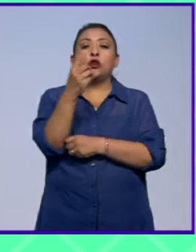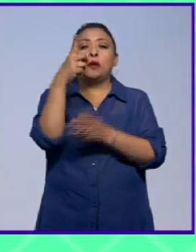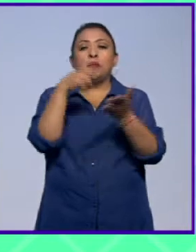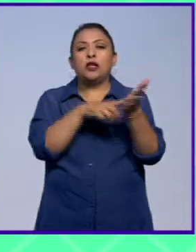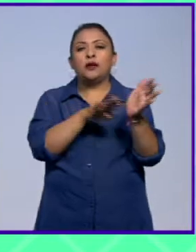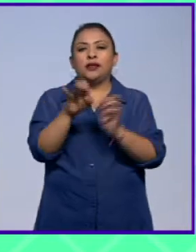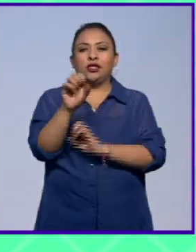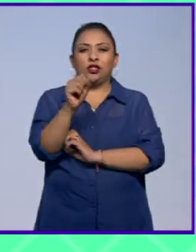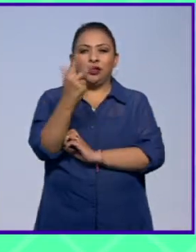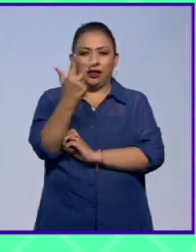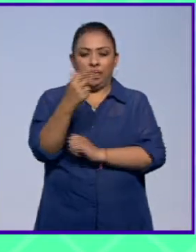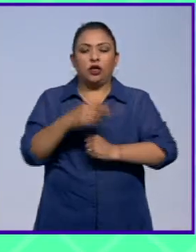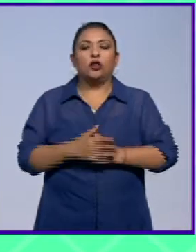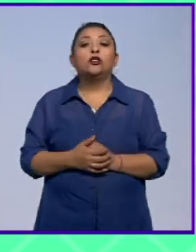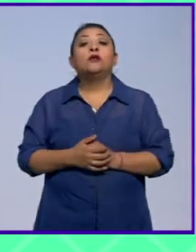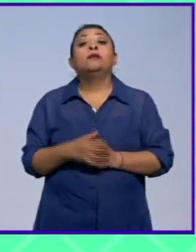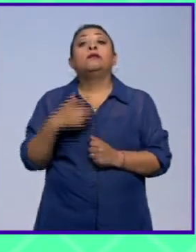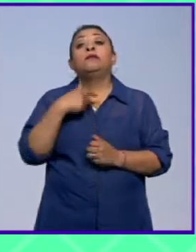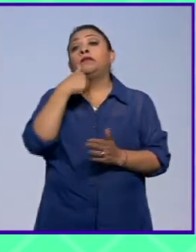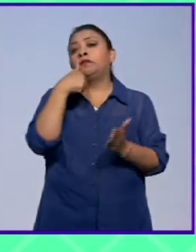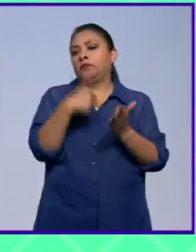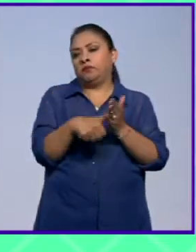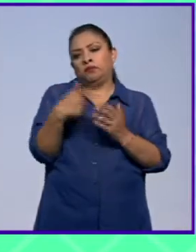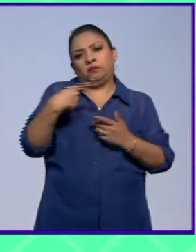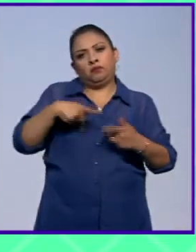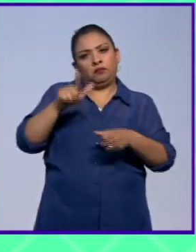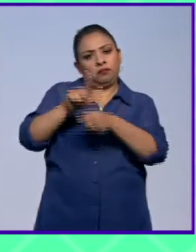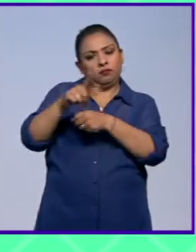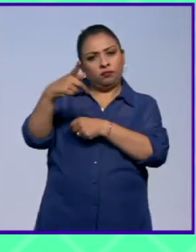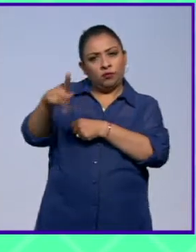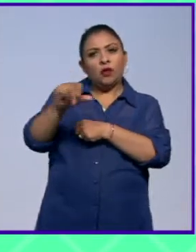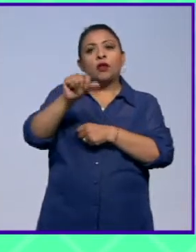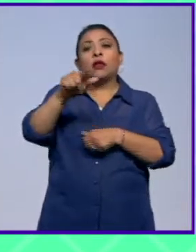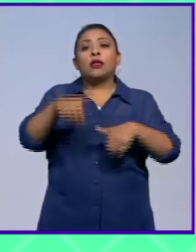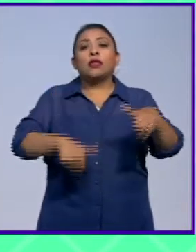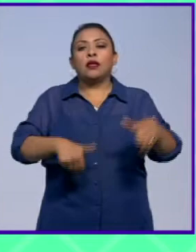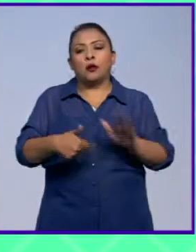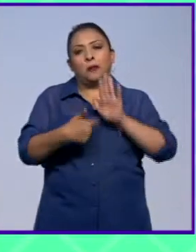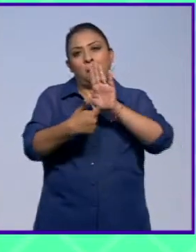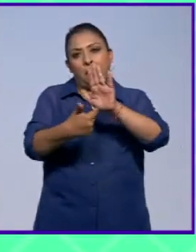1968, cartas personales y una obra de teatro.